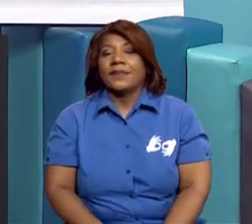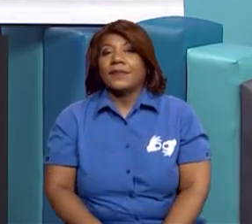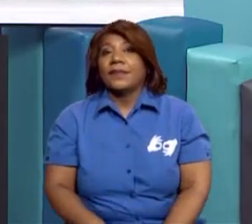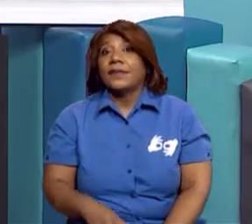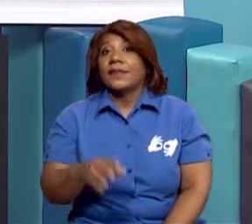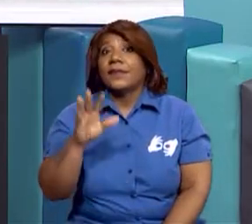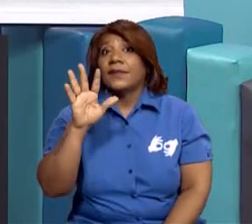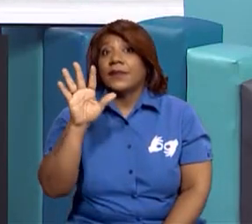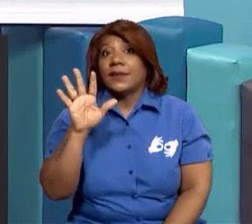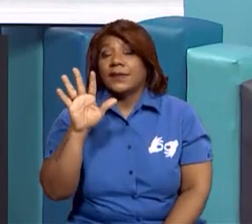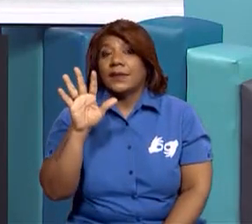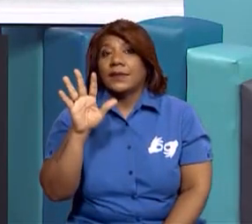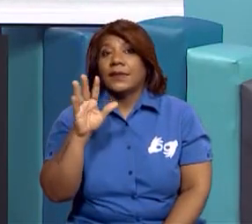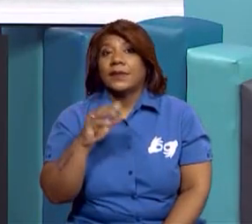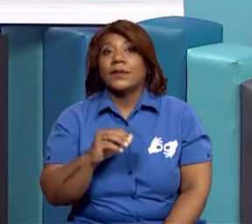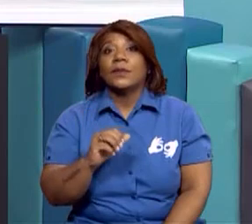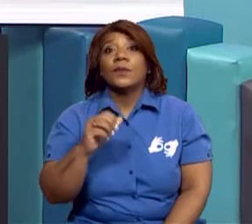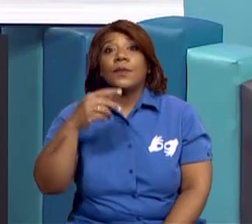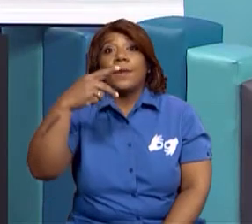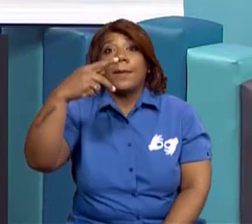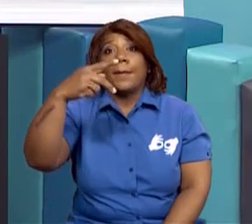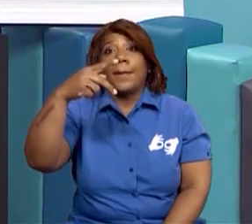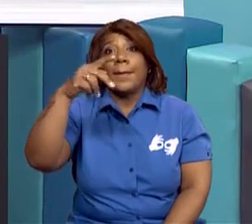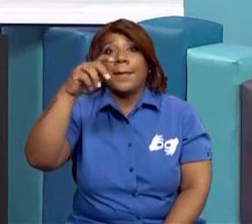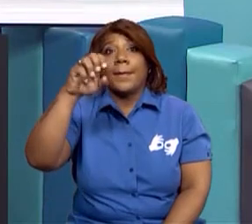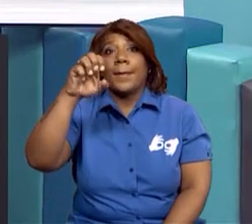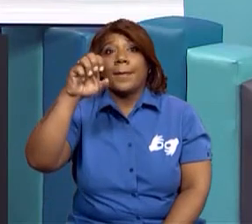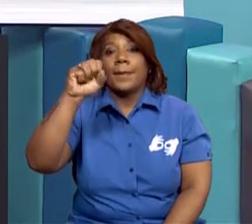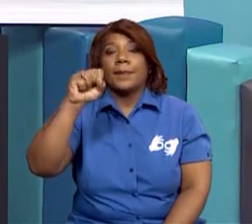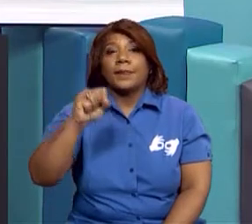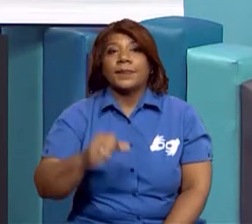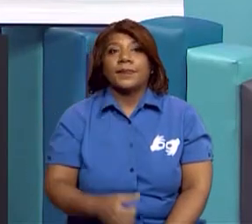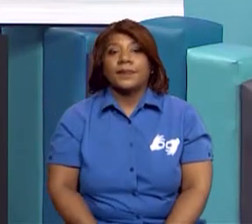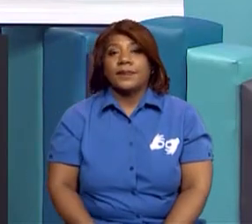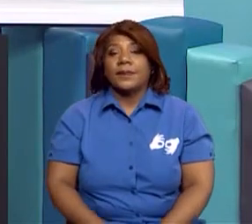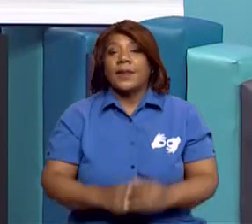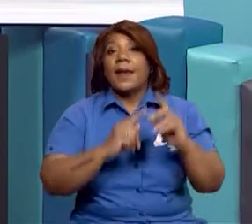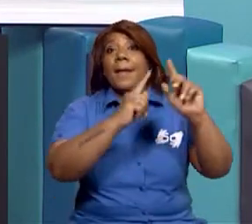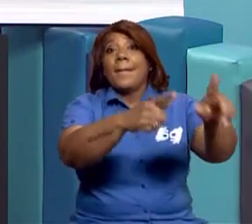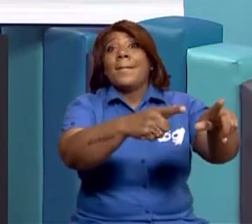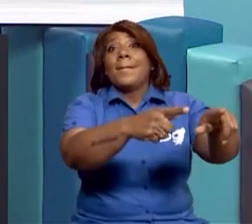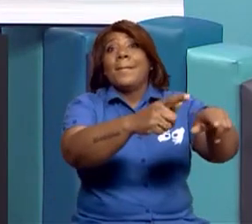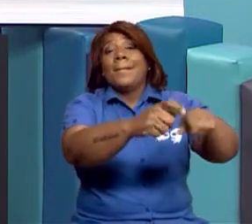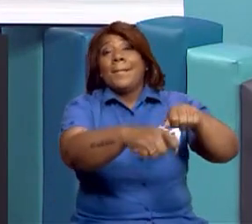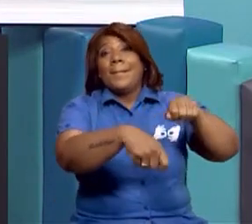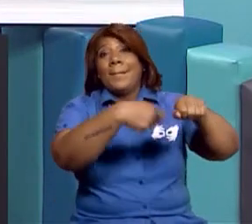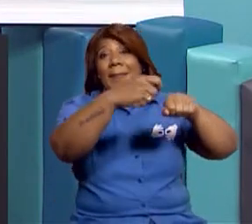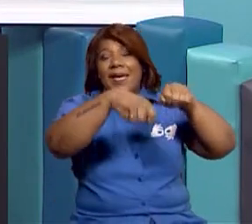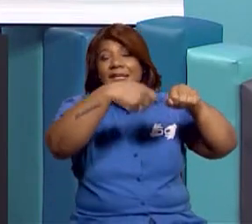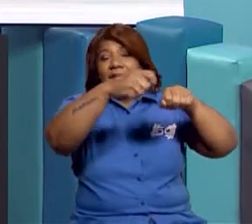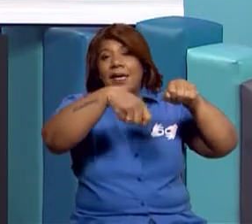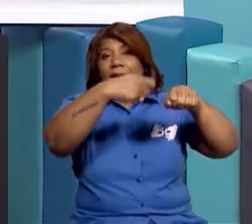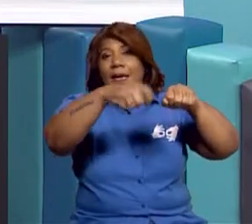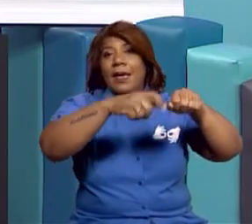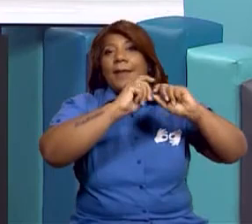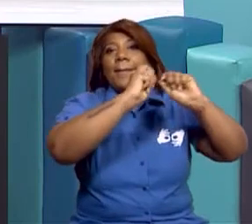cuatro, que eran cinco letras, vamos a ver qué palabra tendrá cinco letras, que también es corta.